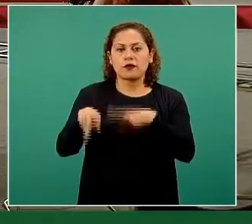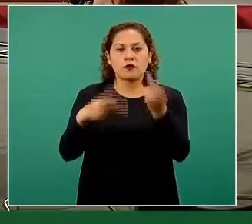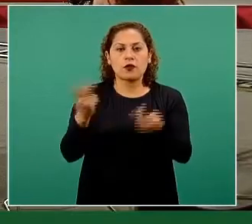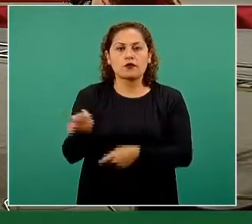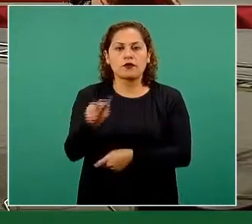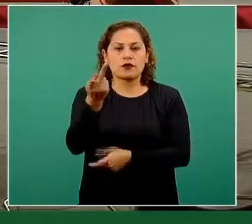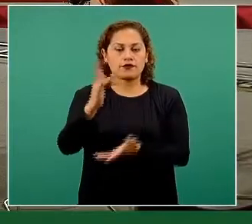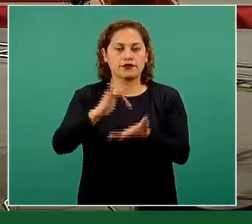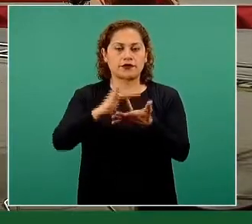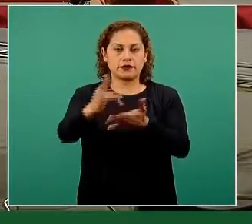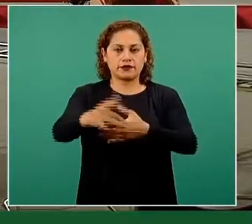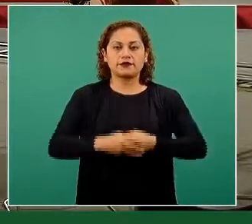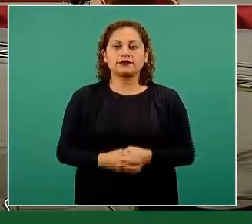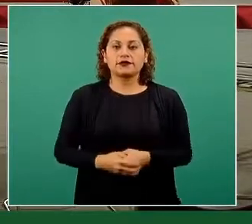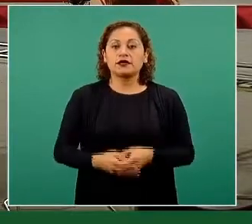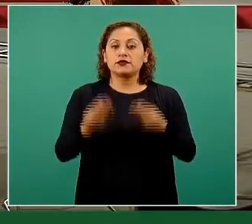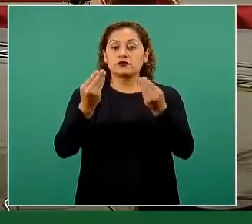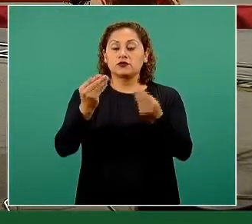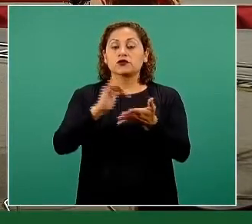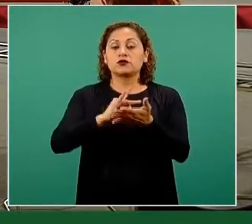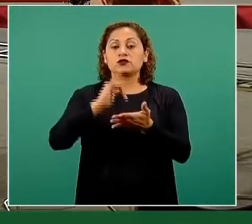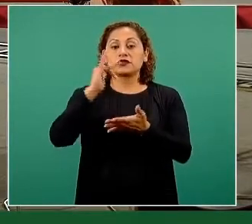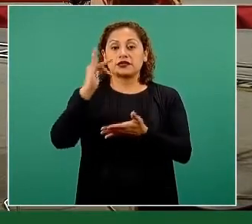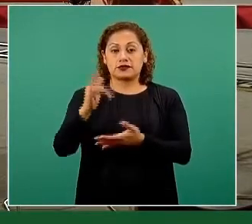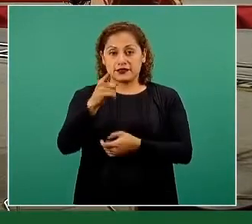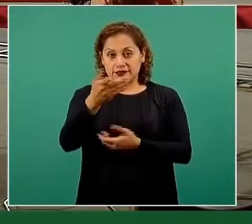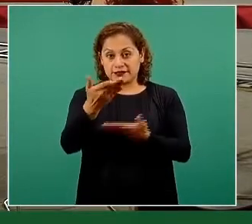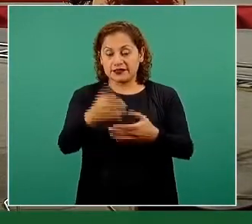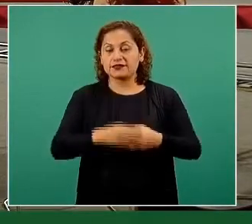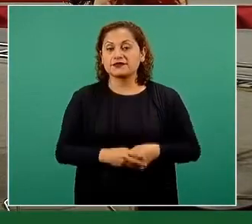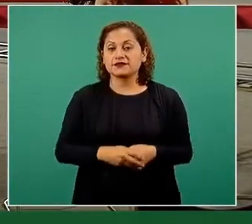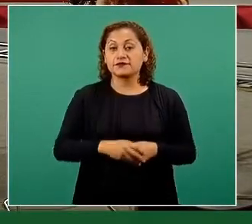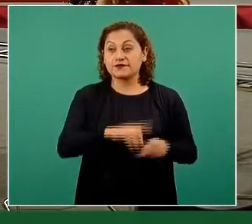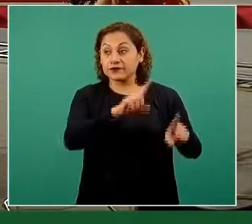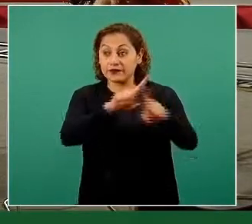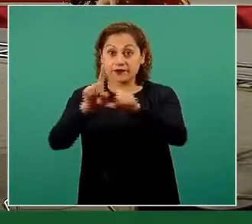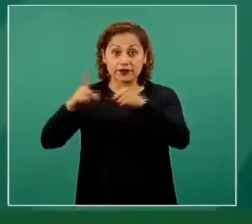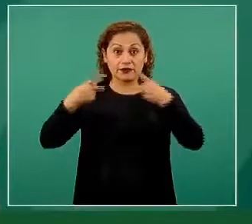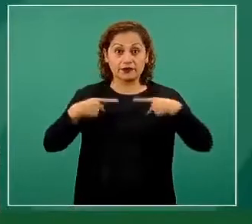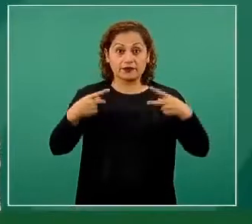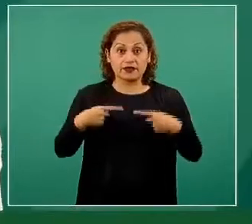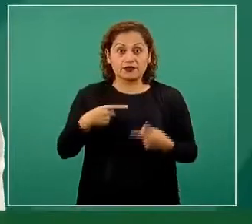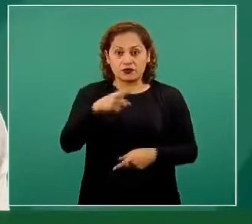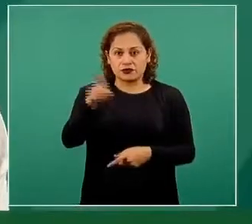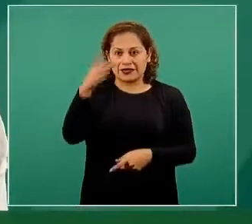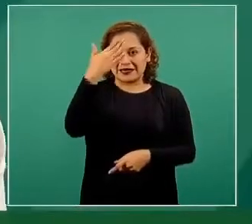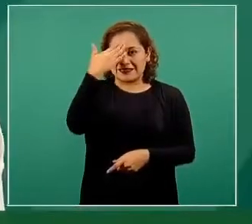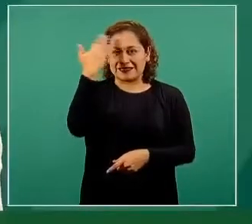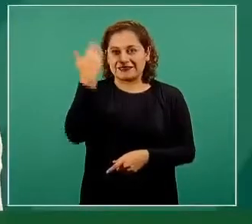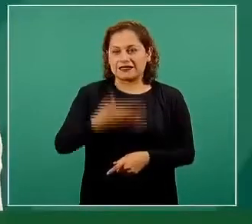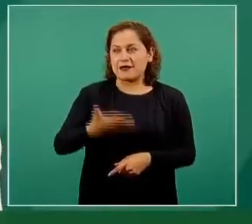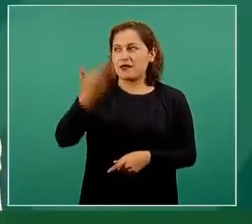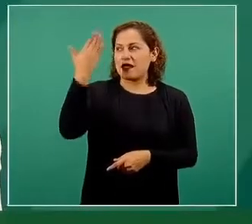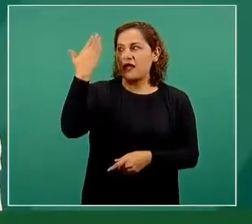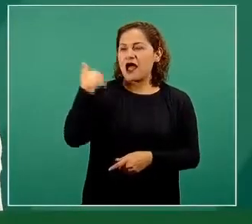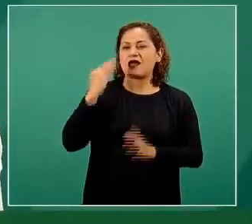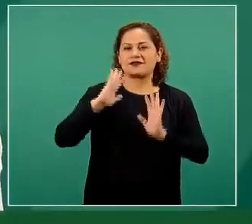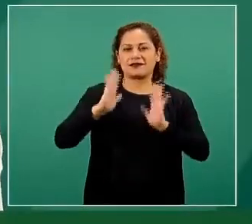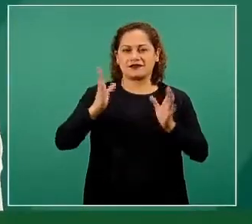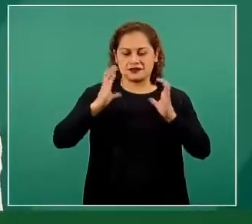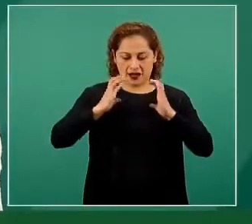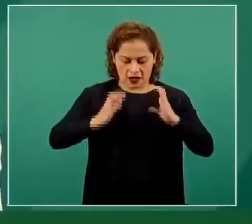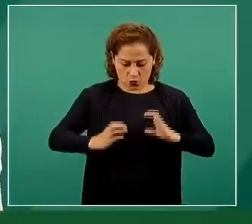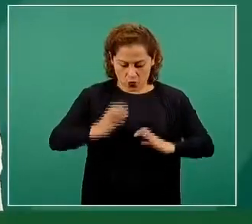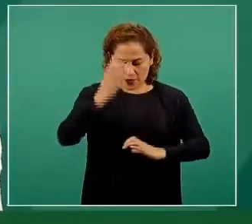Muchas gracias, señora Mejía. Esta pregunta de segurantes de interés para todas aquellas personas que se conocen con historia de alguna alergia